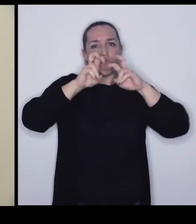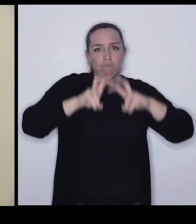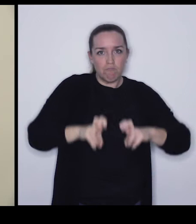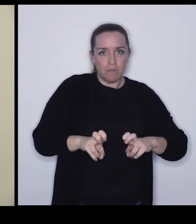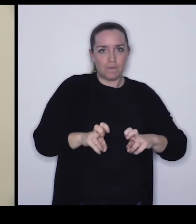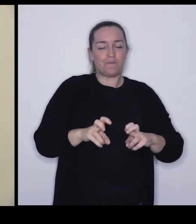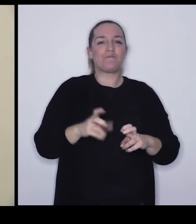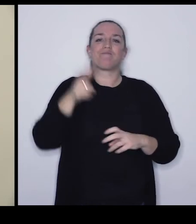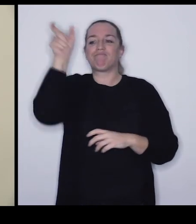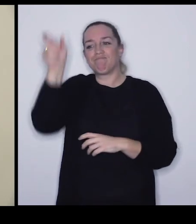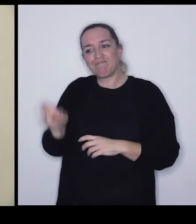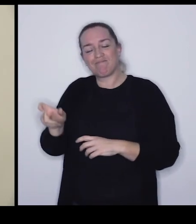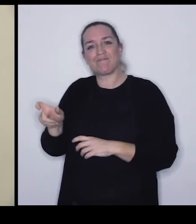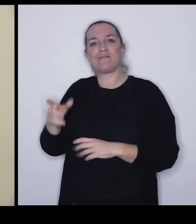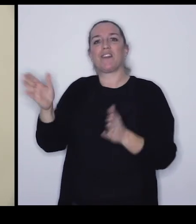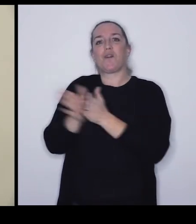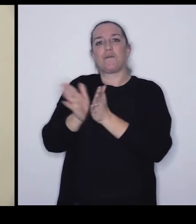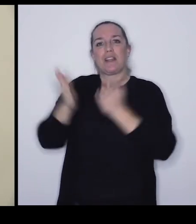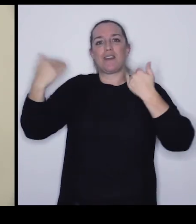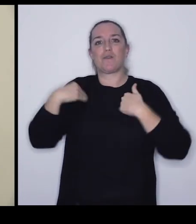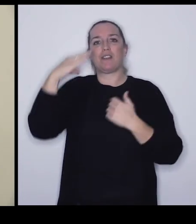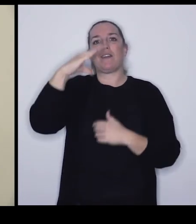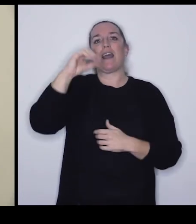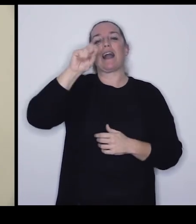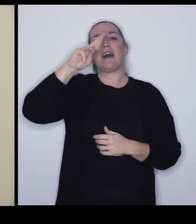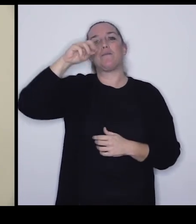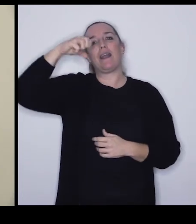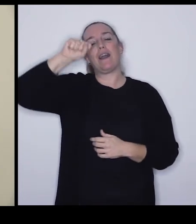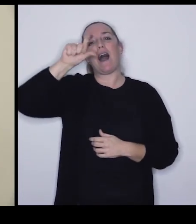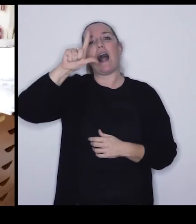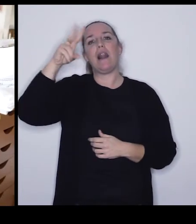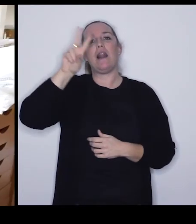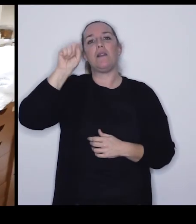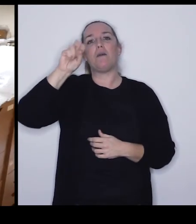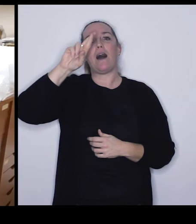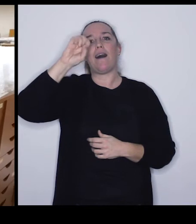en esta materia... ...de la mano de nuestra compañera... ...la responsable del área, Carmen Álvarez.